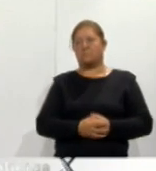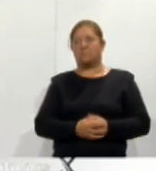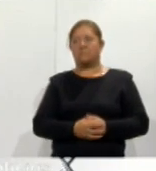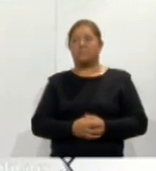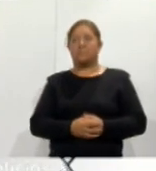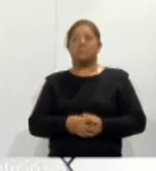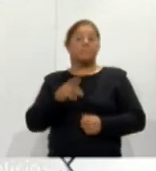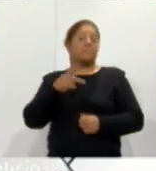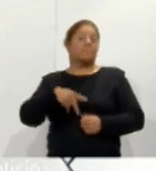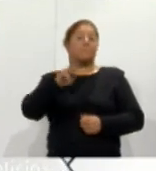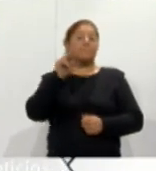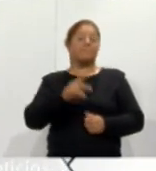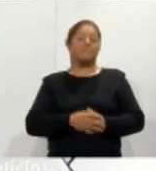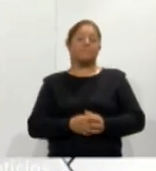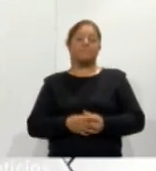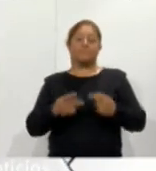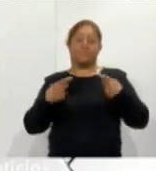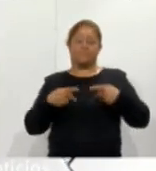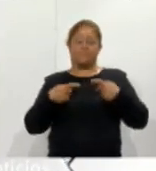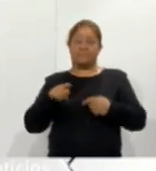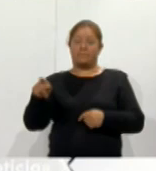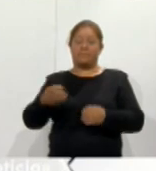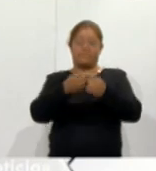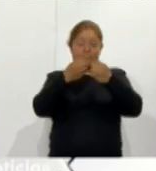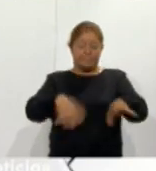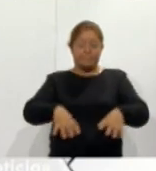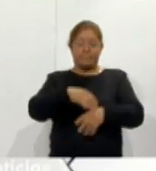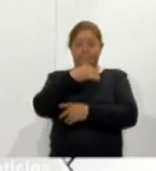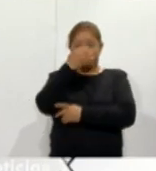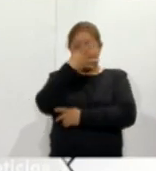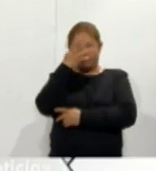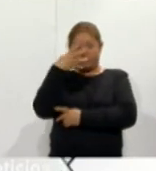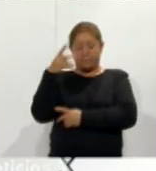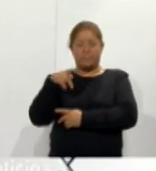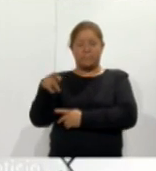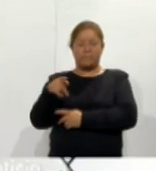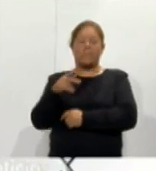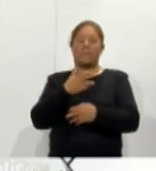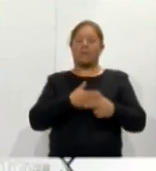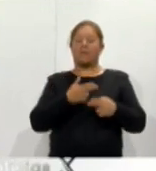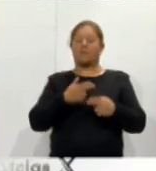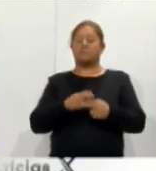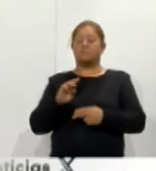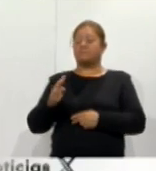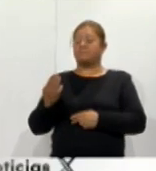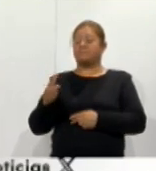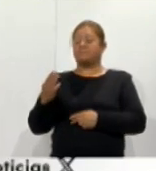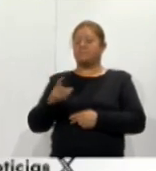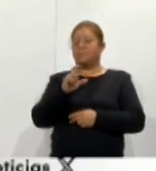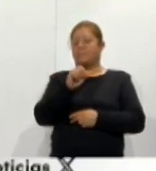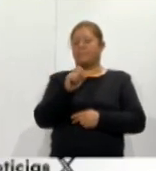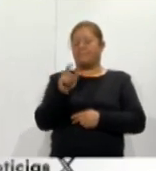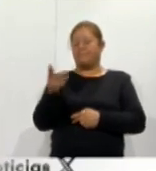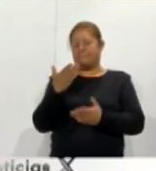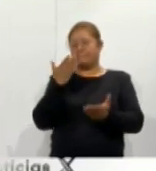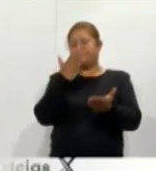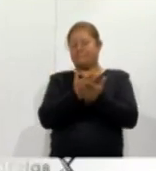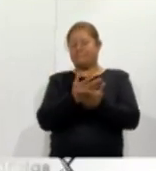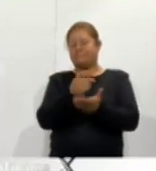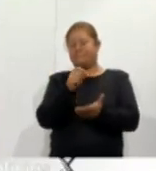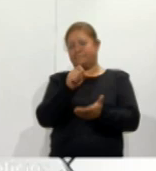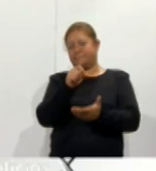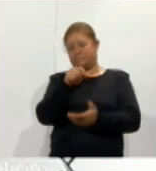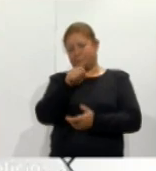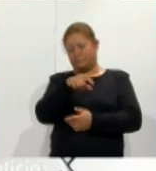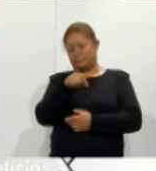Sin embargo las personas que hayan perdido su INE tendrán hasta el 20 de mayo para solicitar una reimpresión siempre y cuando tenga